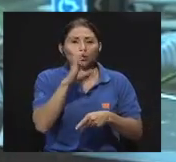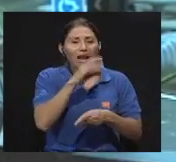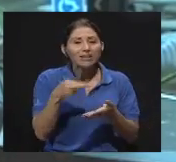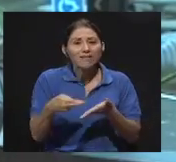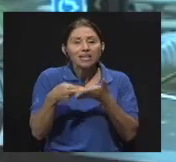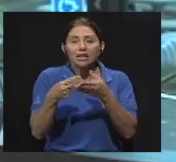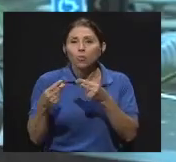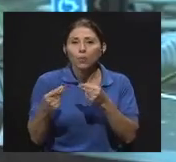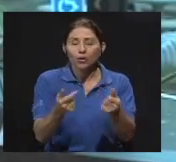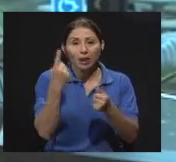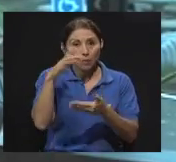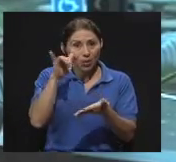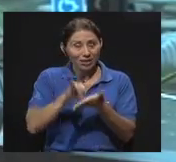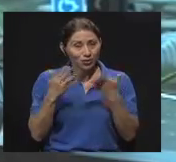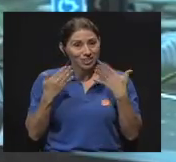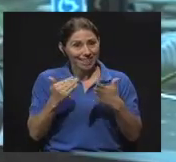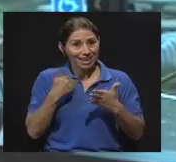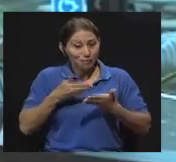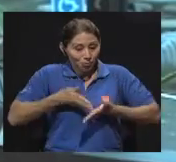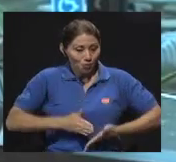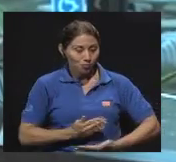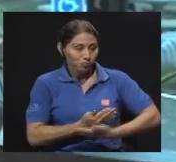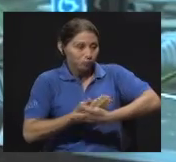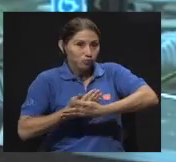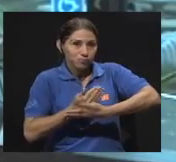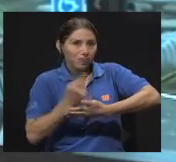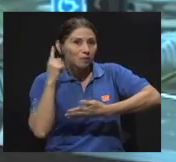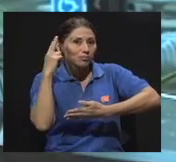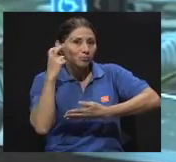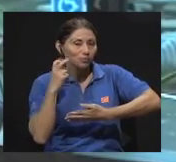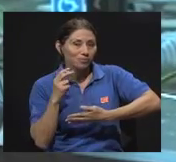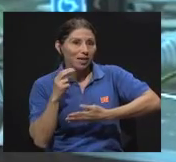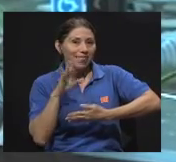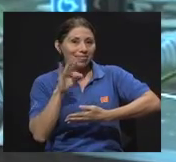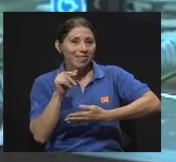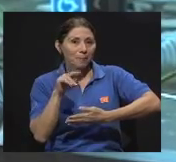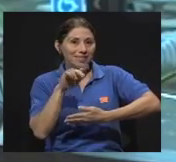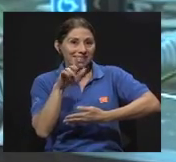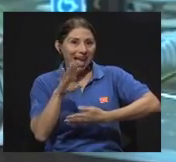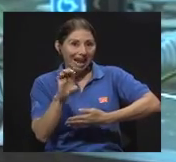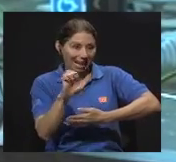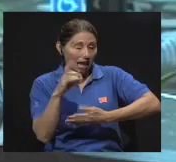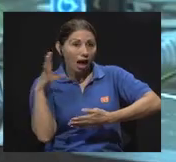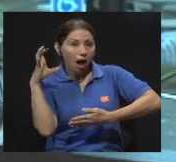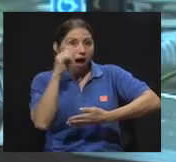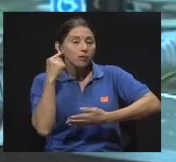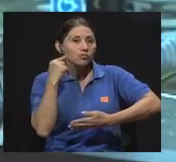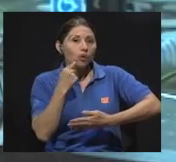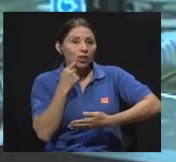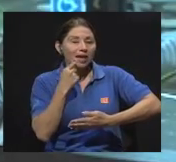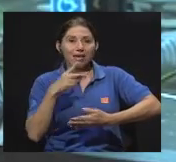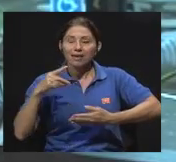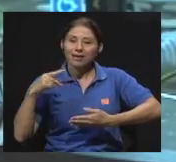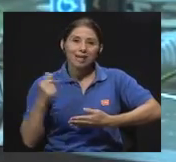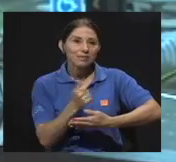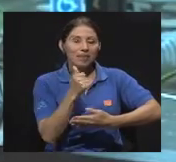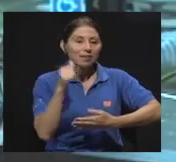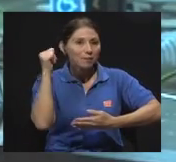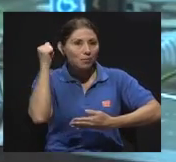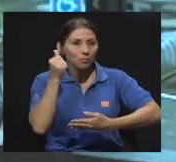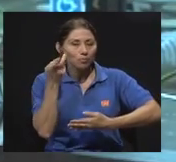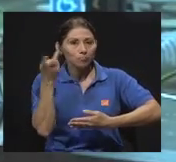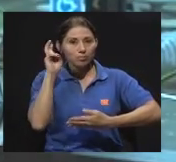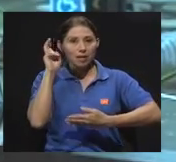por eso tenemos el examen de tamizaje auditivo neonatal, y ojalá casi inmediatamente operarlos, o ponerles el audífono para que esa persona